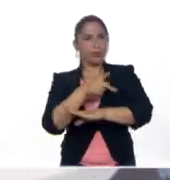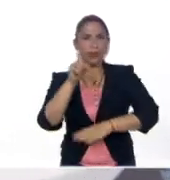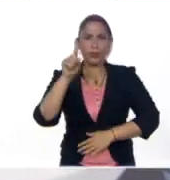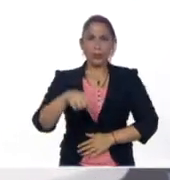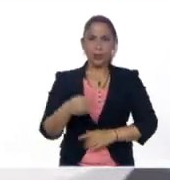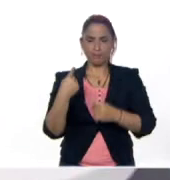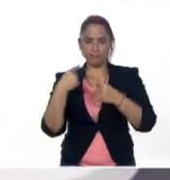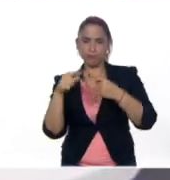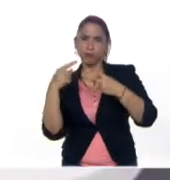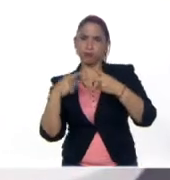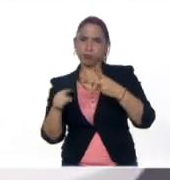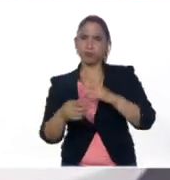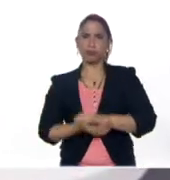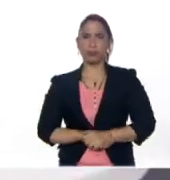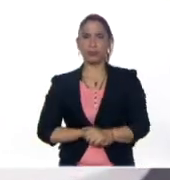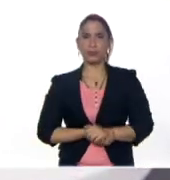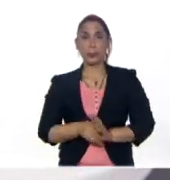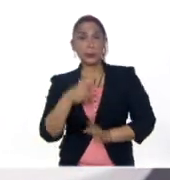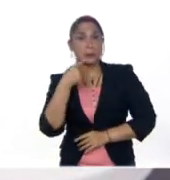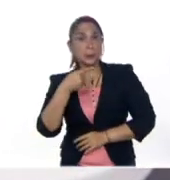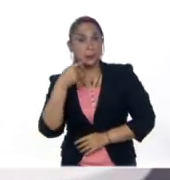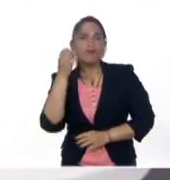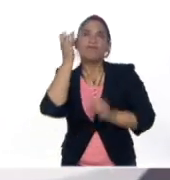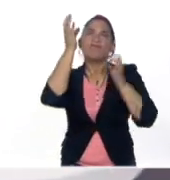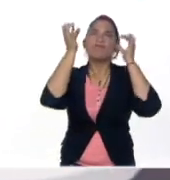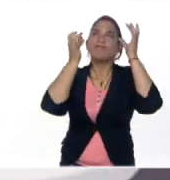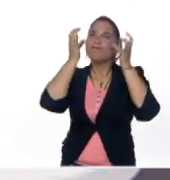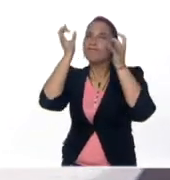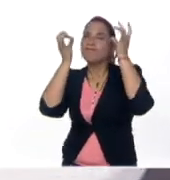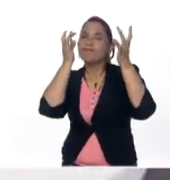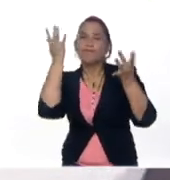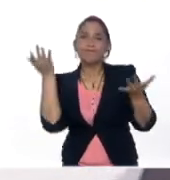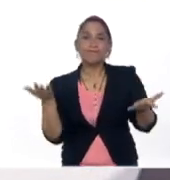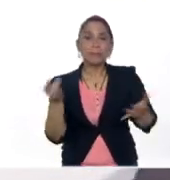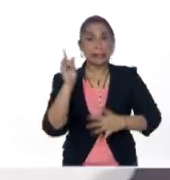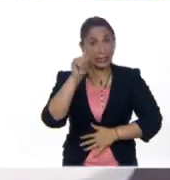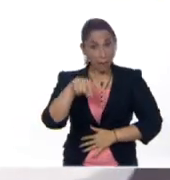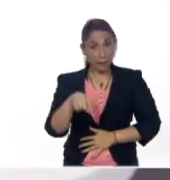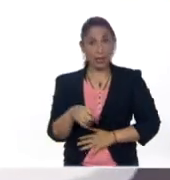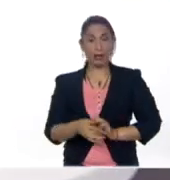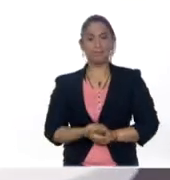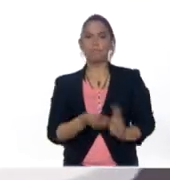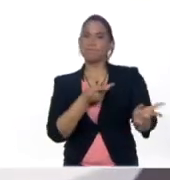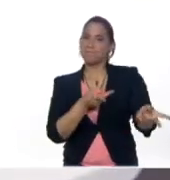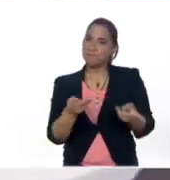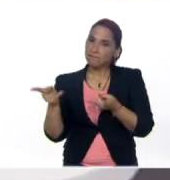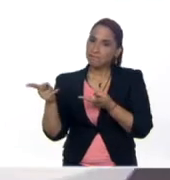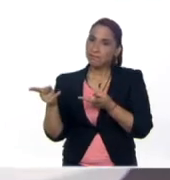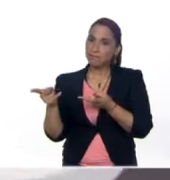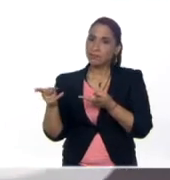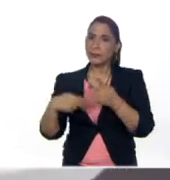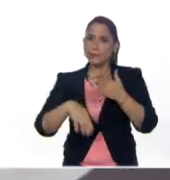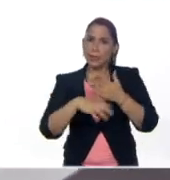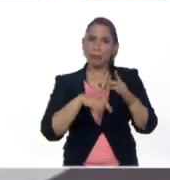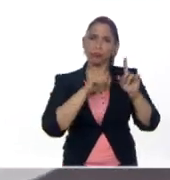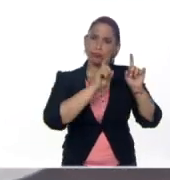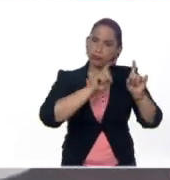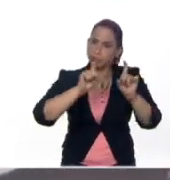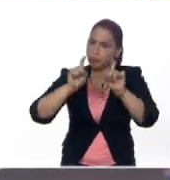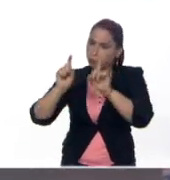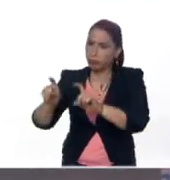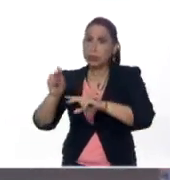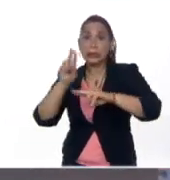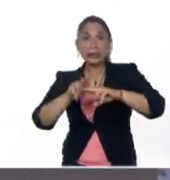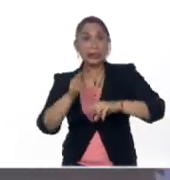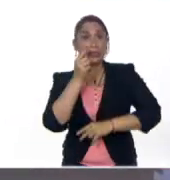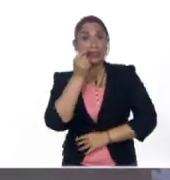rimas, los trabalenguas, las adivinanzas Y también los invito a que vayan enseñándole a los niños y